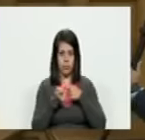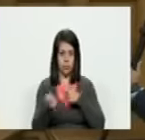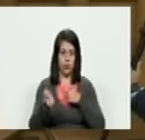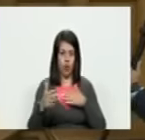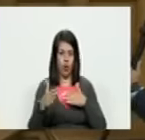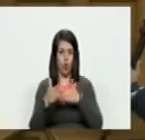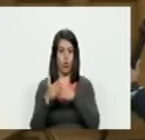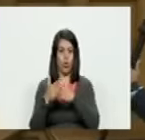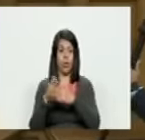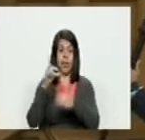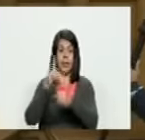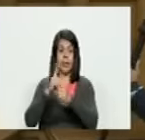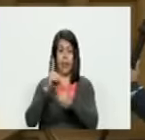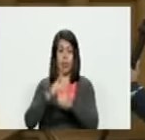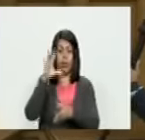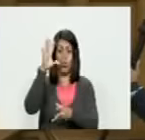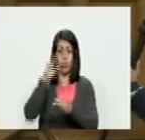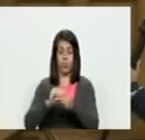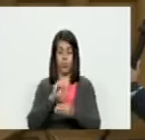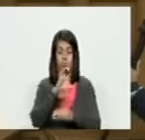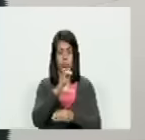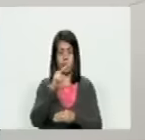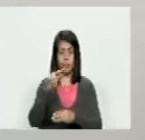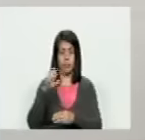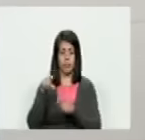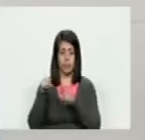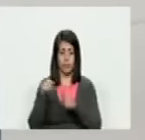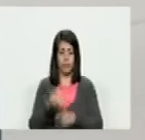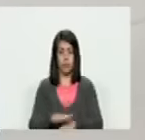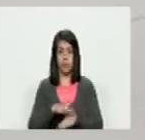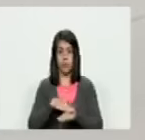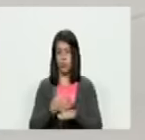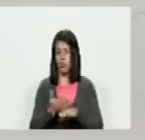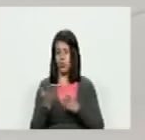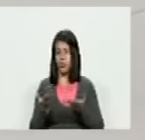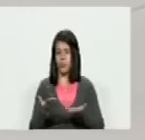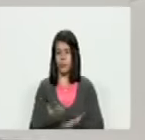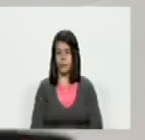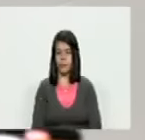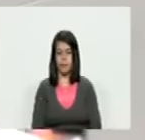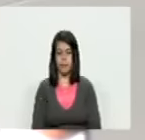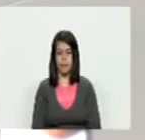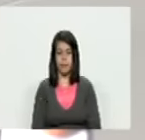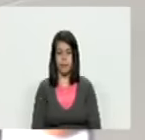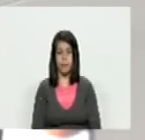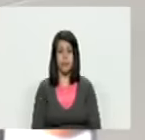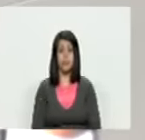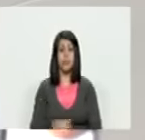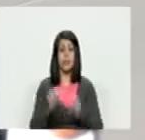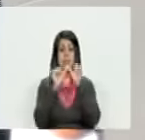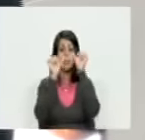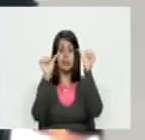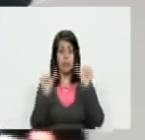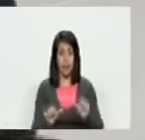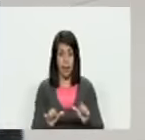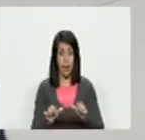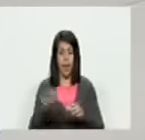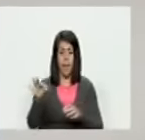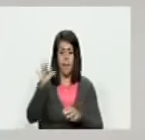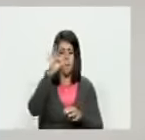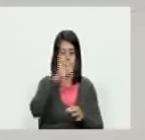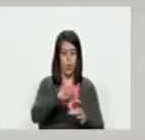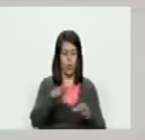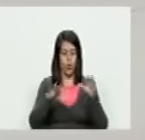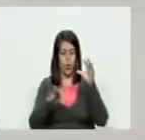transmisión de los resultados del consejo nacional electoral ¿por qué? porque cuando hay sistemas manuales de votación